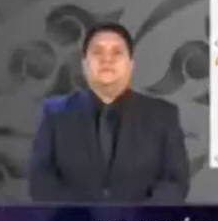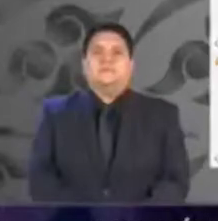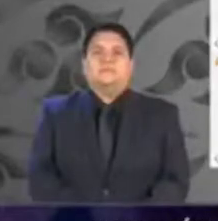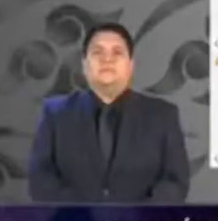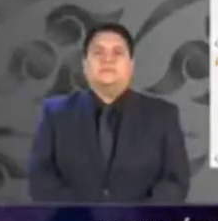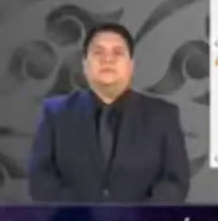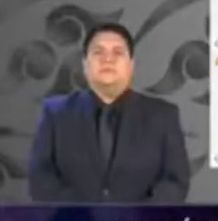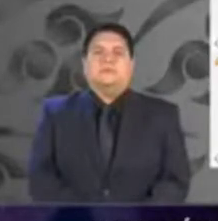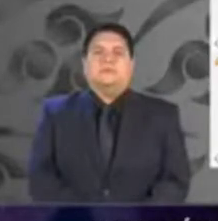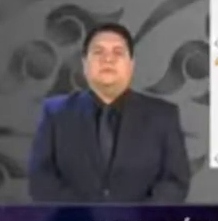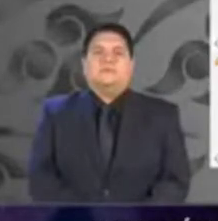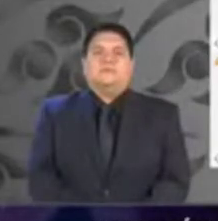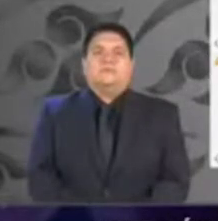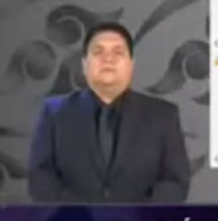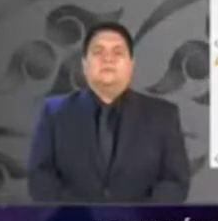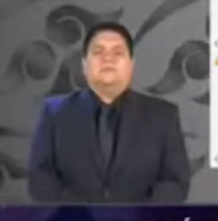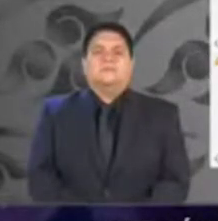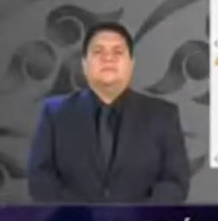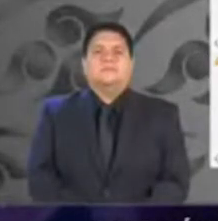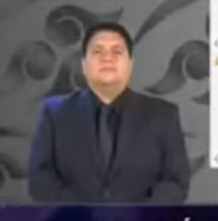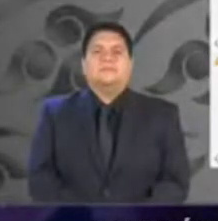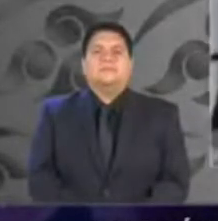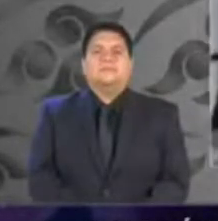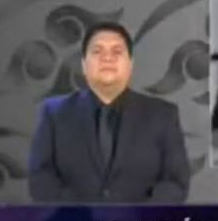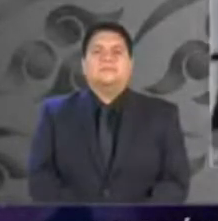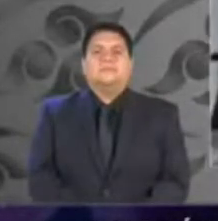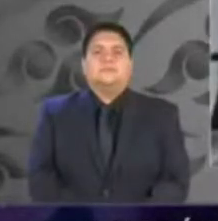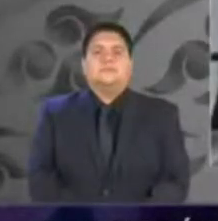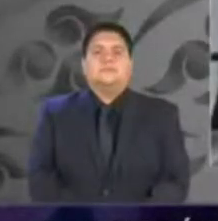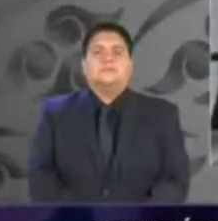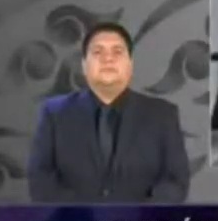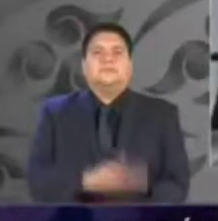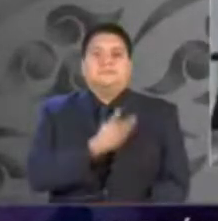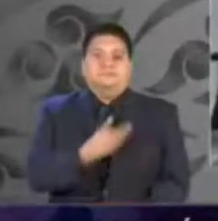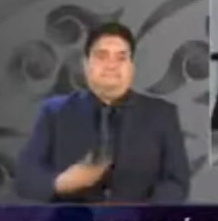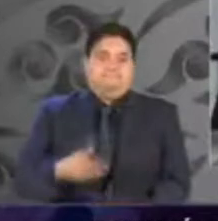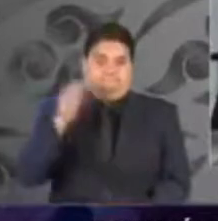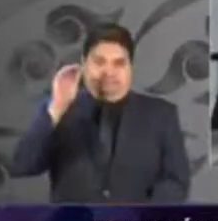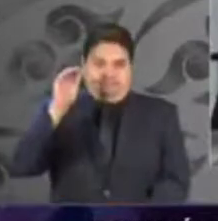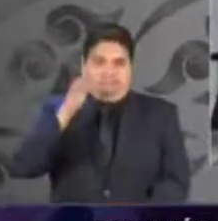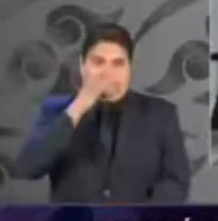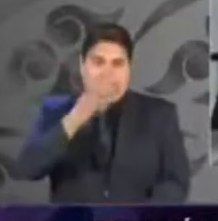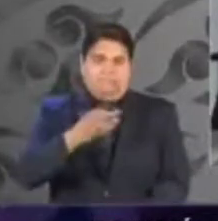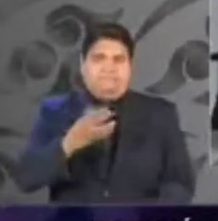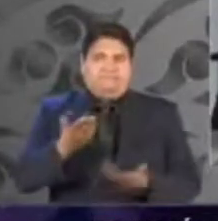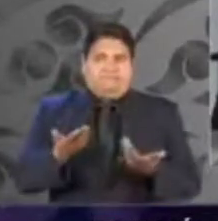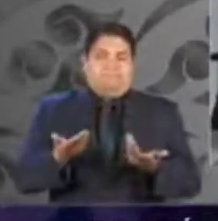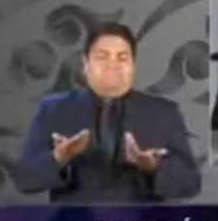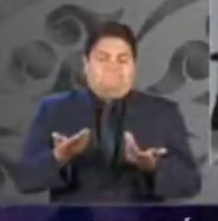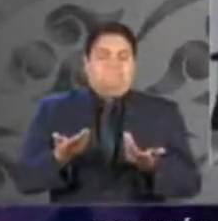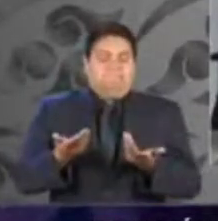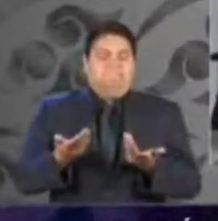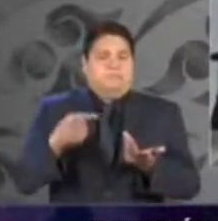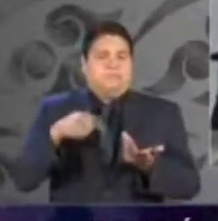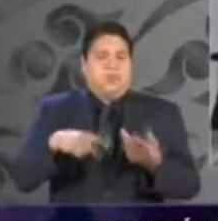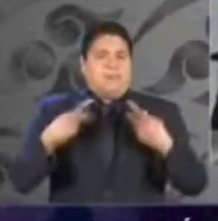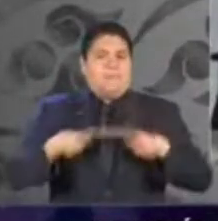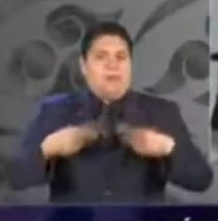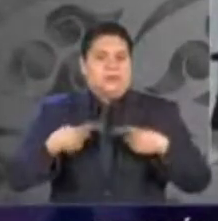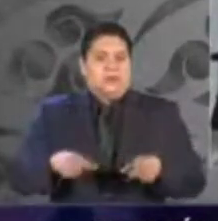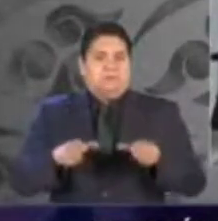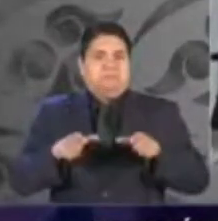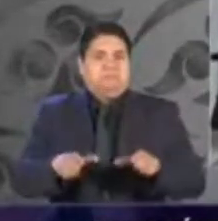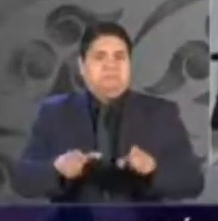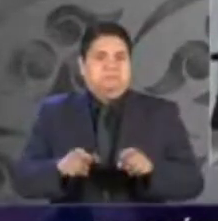Señora Presidenta, pues sí, la inseguridad es hoy un problema que afecta a todos los